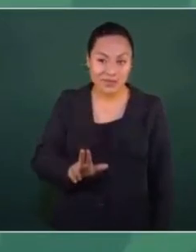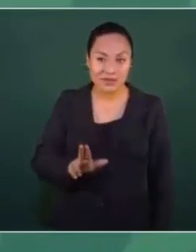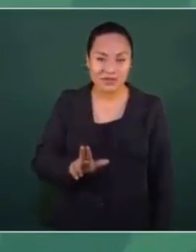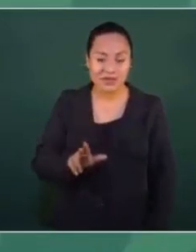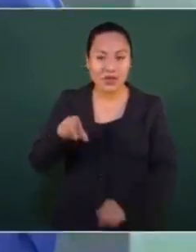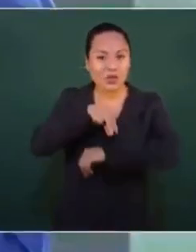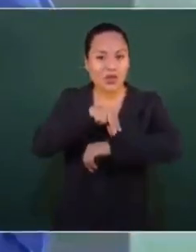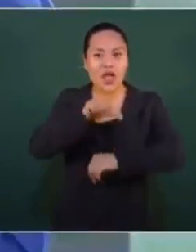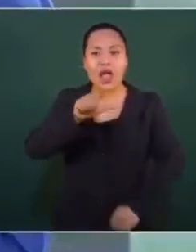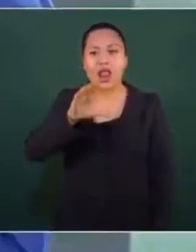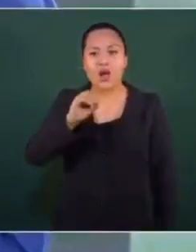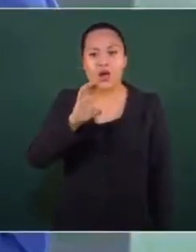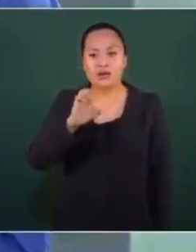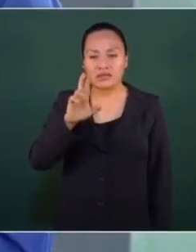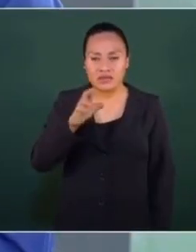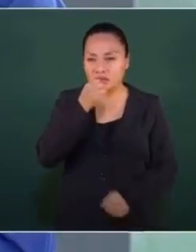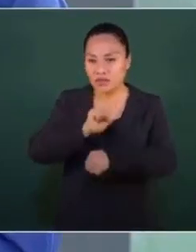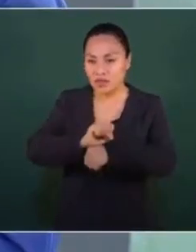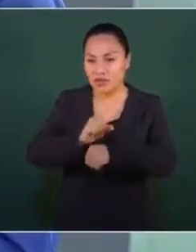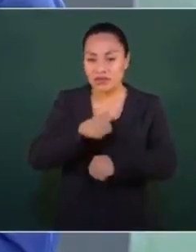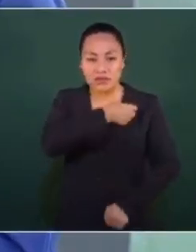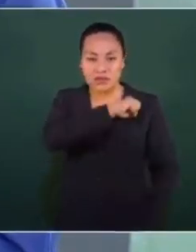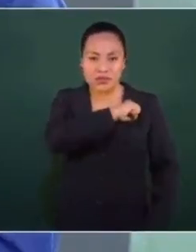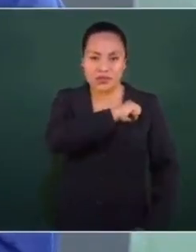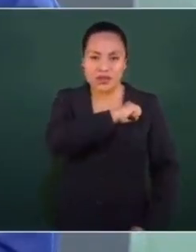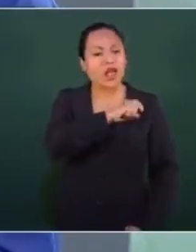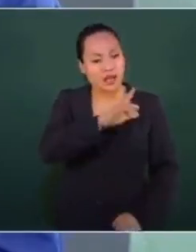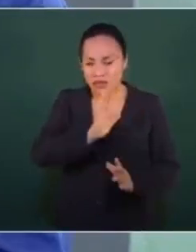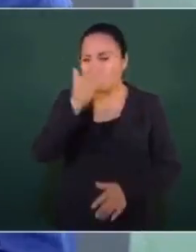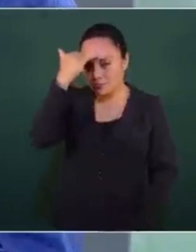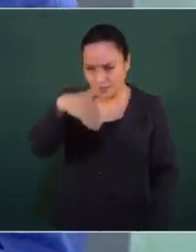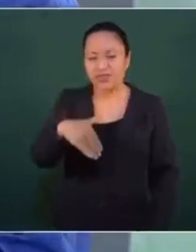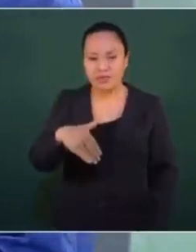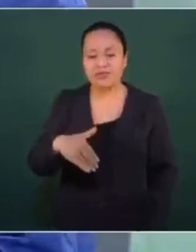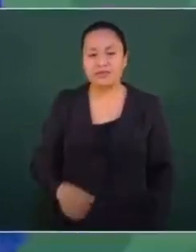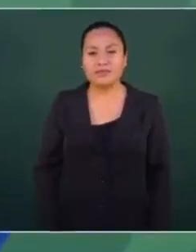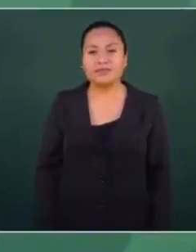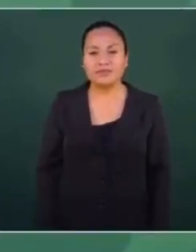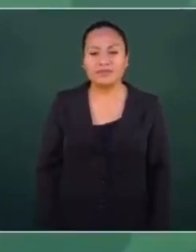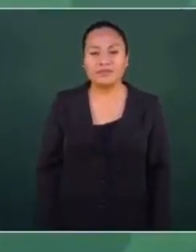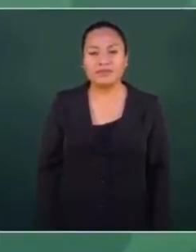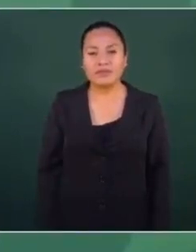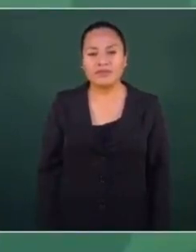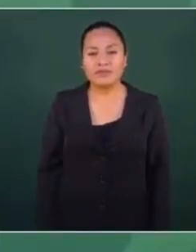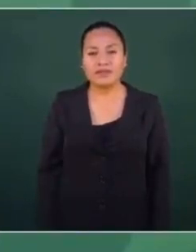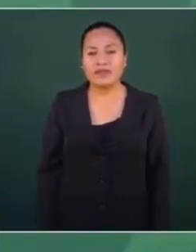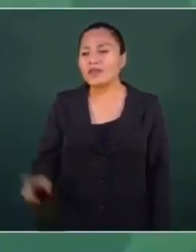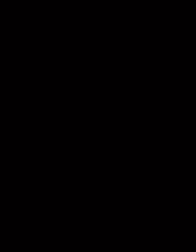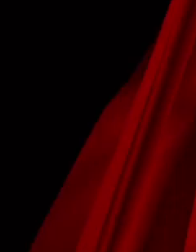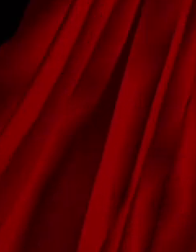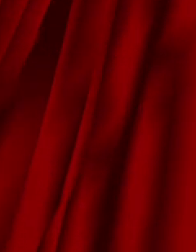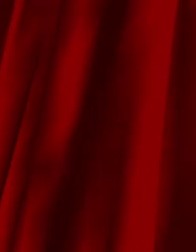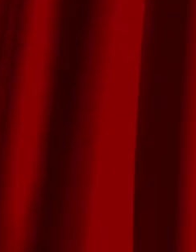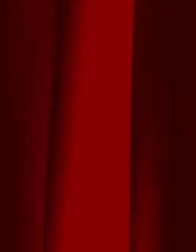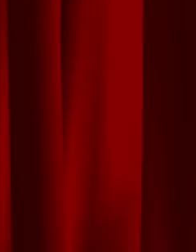el doctor Alcocer, secretario de Salud, tiene la instrucción de que informe.